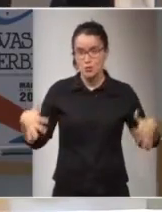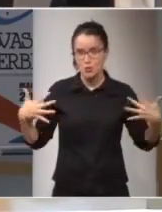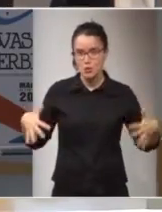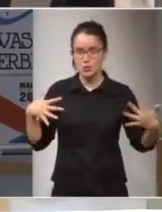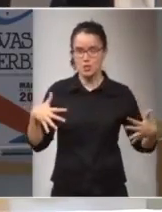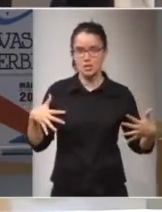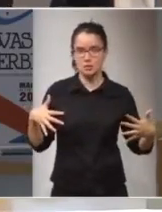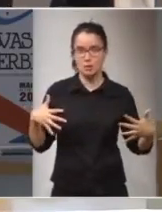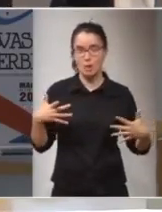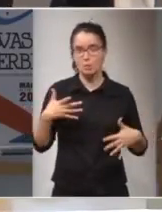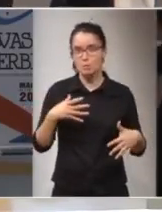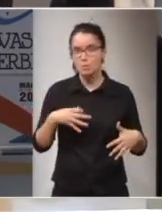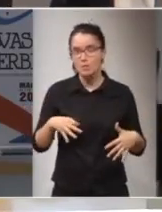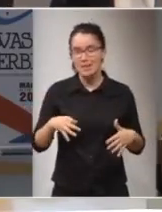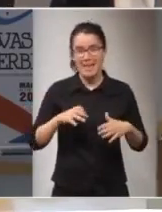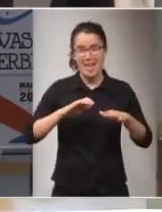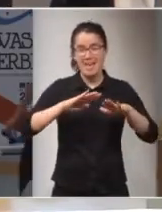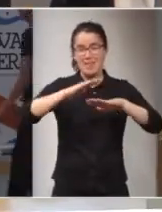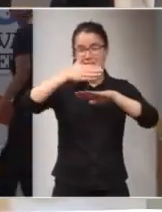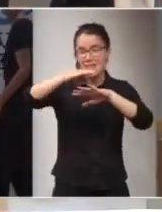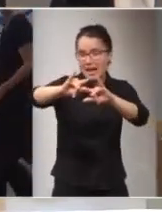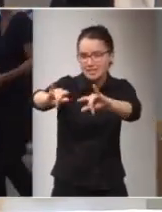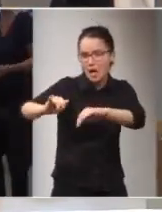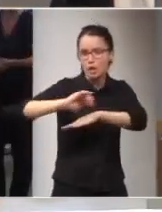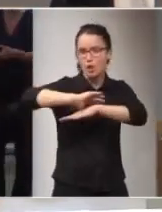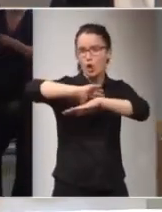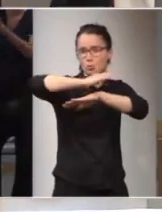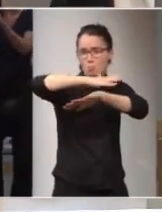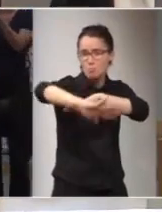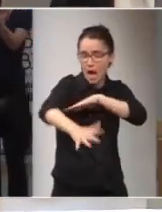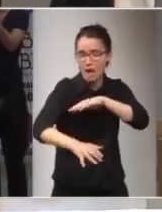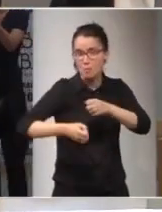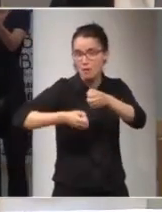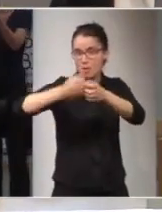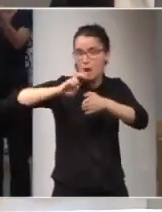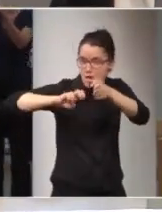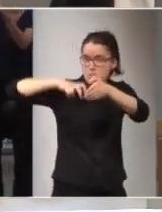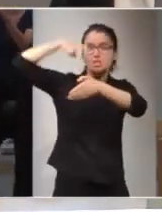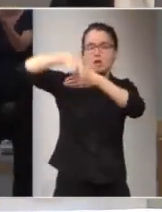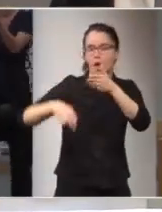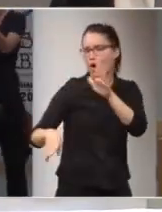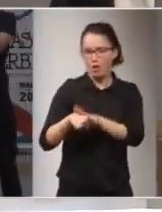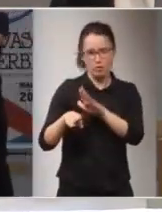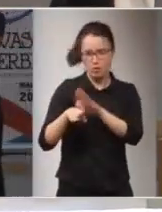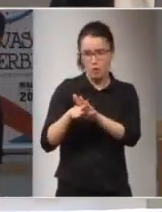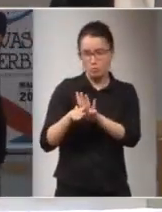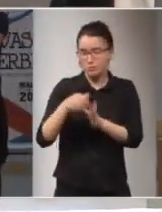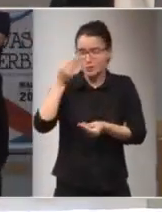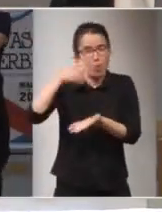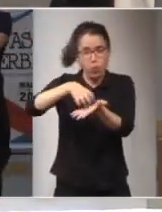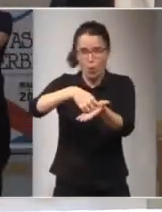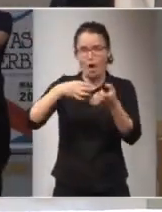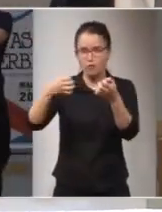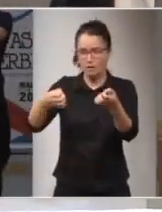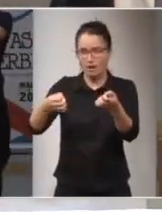cruzando los desiertos mares saltando las vallas eso va a seguir existiendo por lo tanto dudo que esa